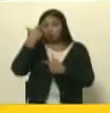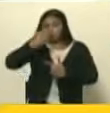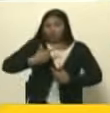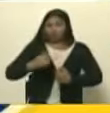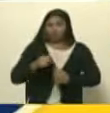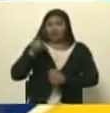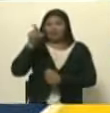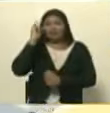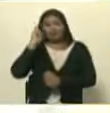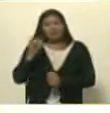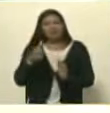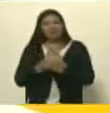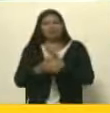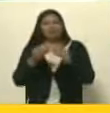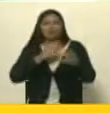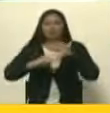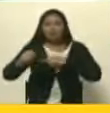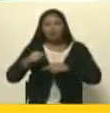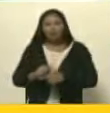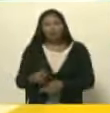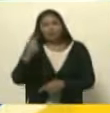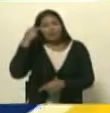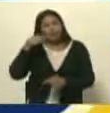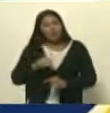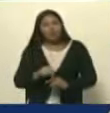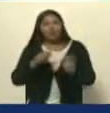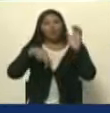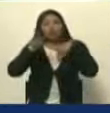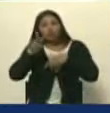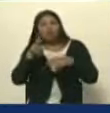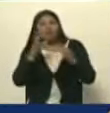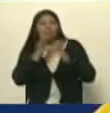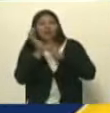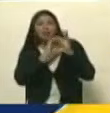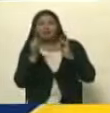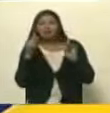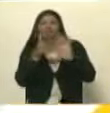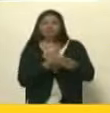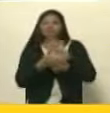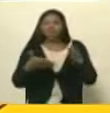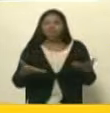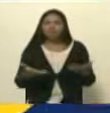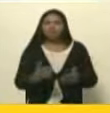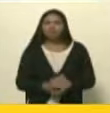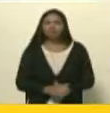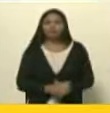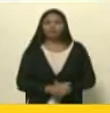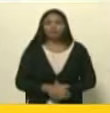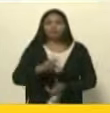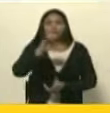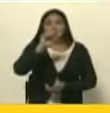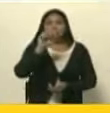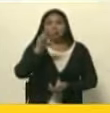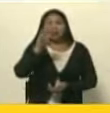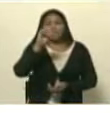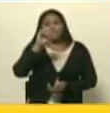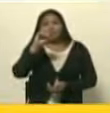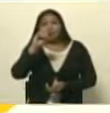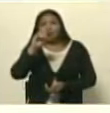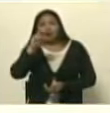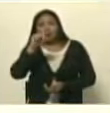aquel momento fijaron una dictadura. Un día como hoy, 12 de abril, estaría Carmona Estanga, el Breve,